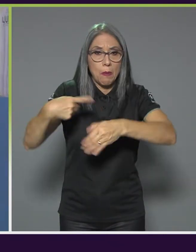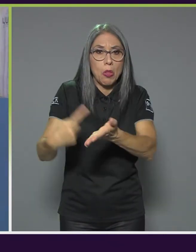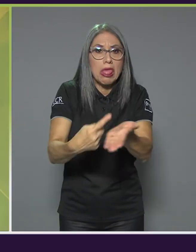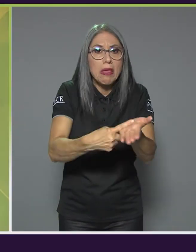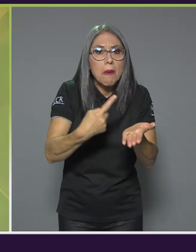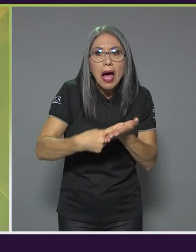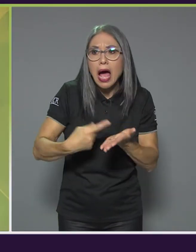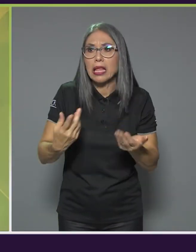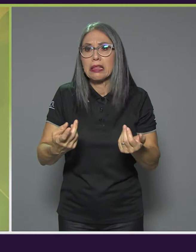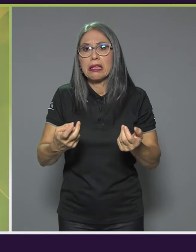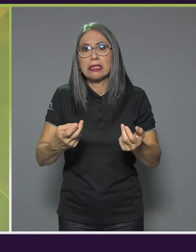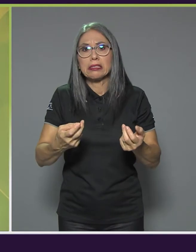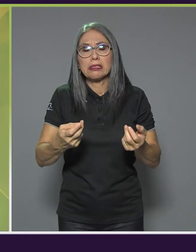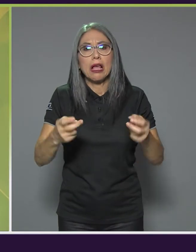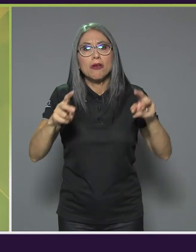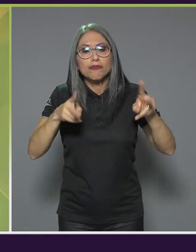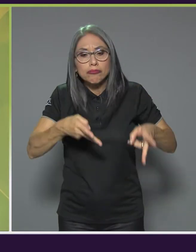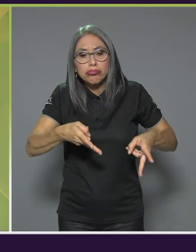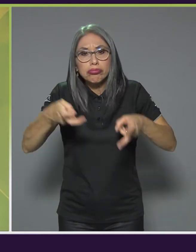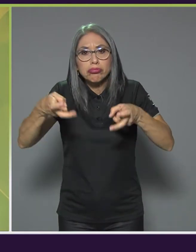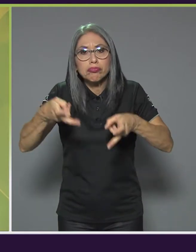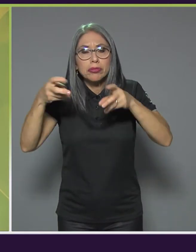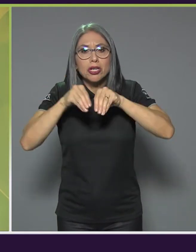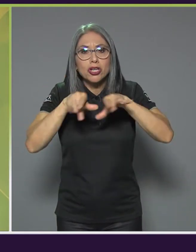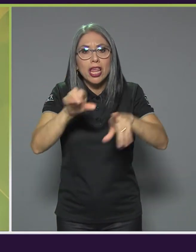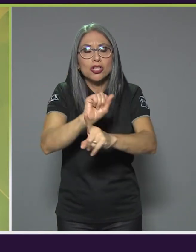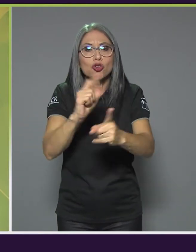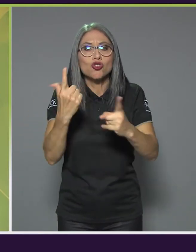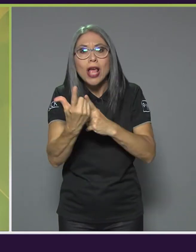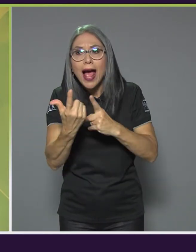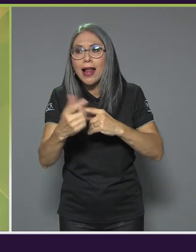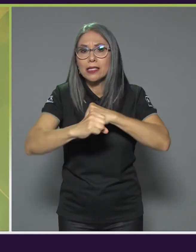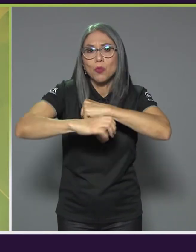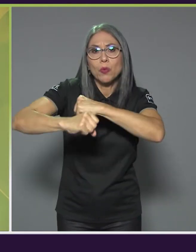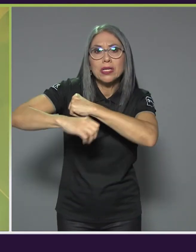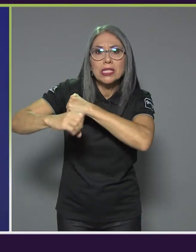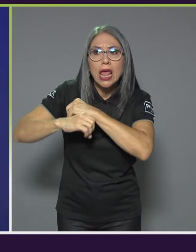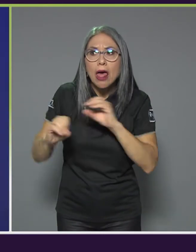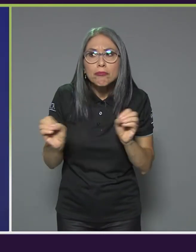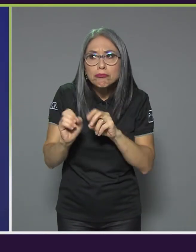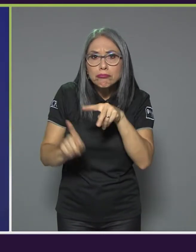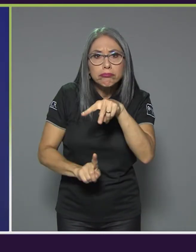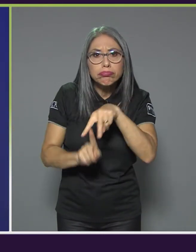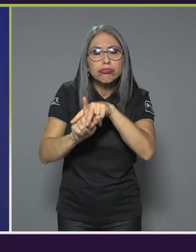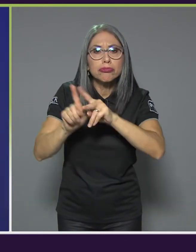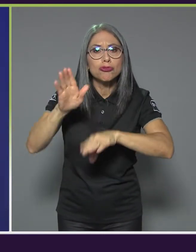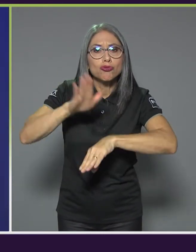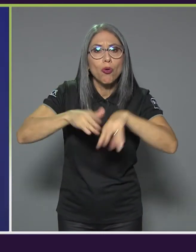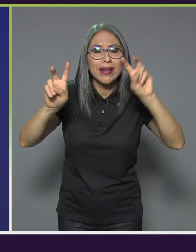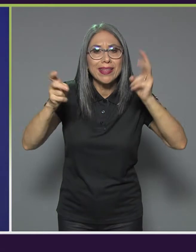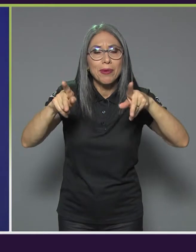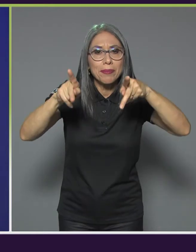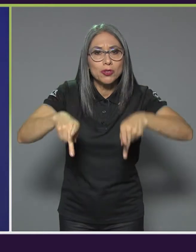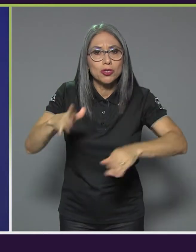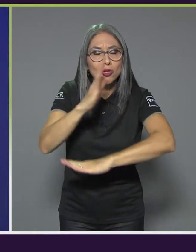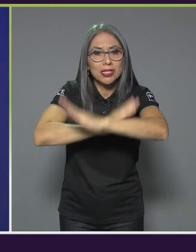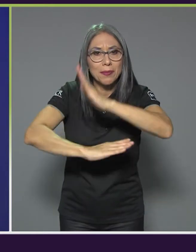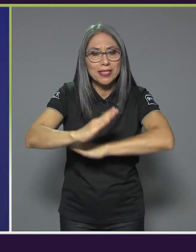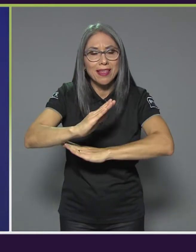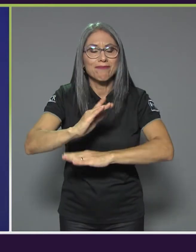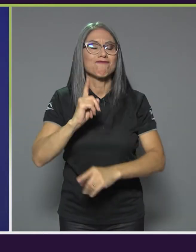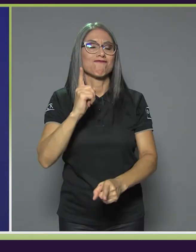sociales y para publicidad de estos dos candidatos con respecto a las personas con discapacidad. Totalmente, es correcto. Esa